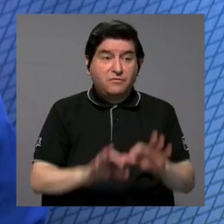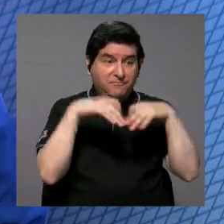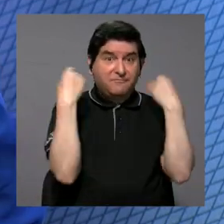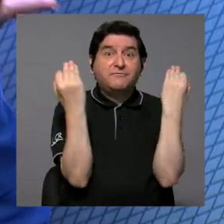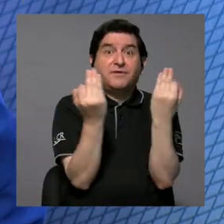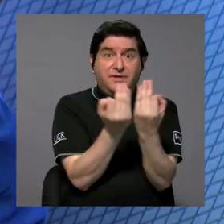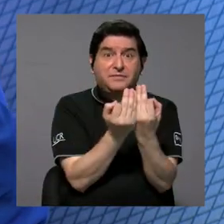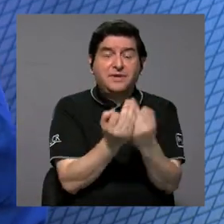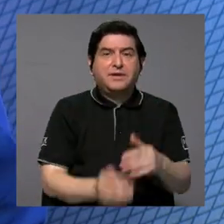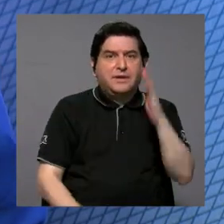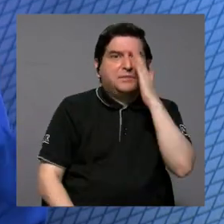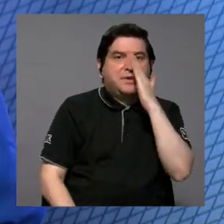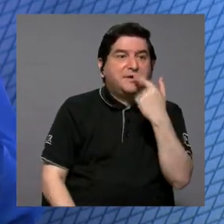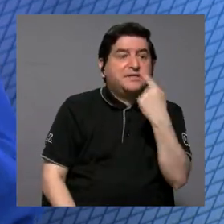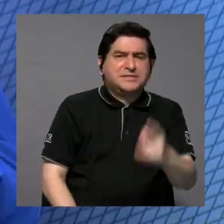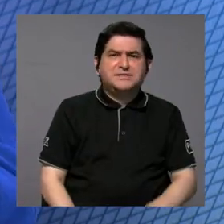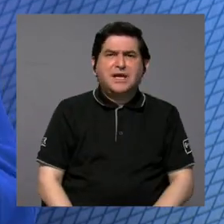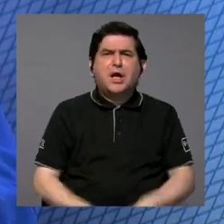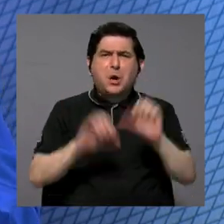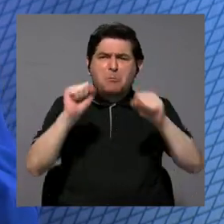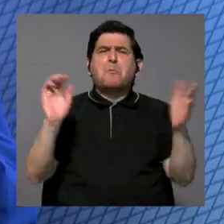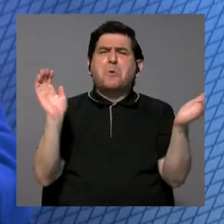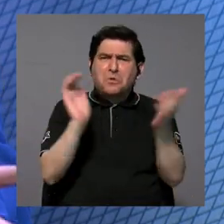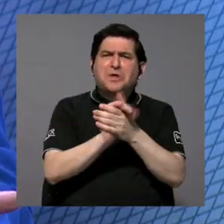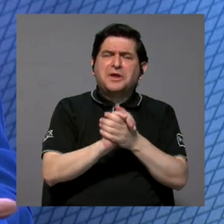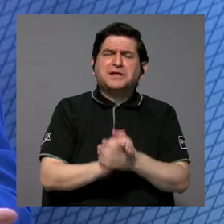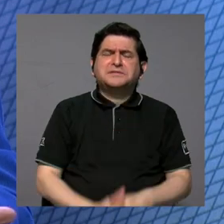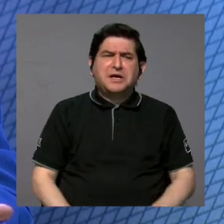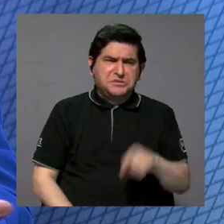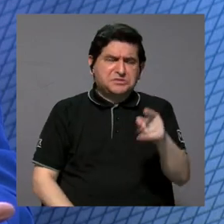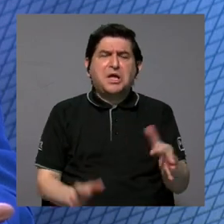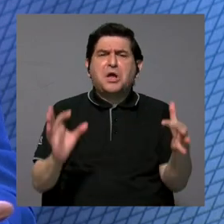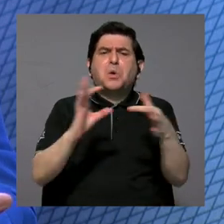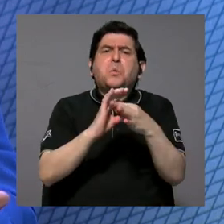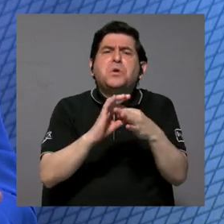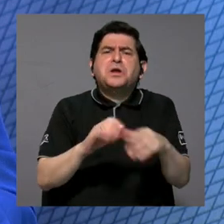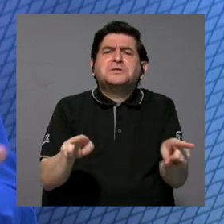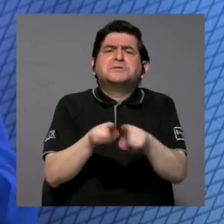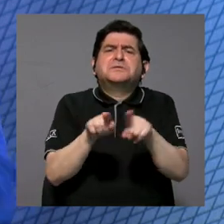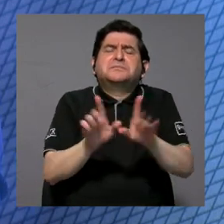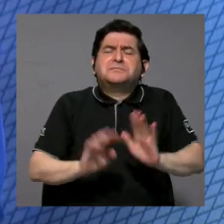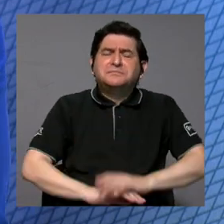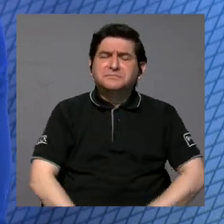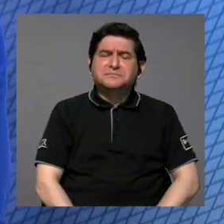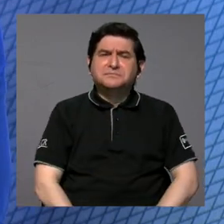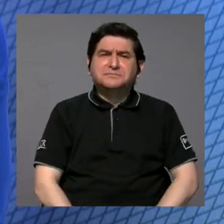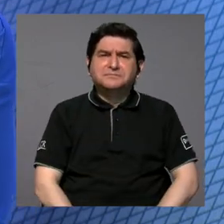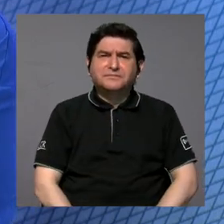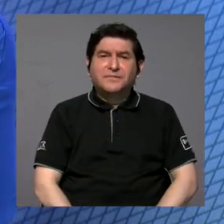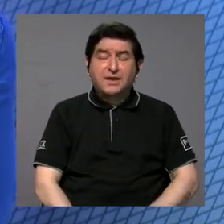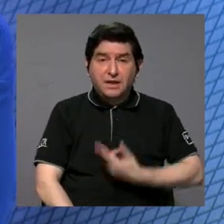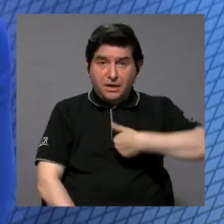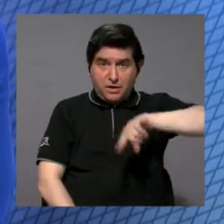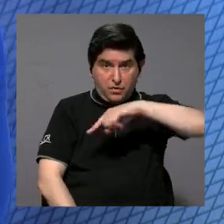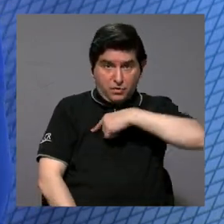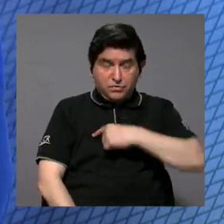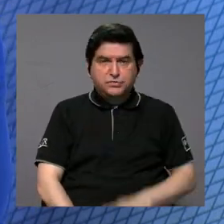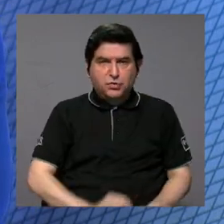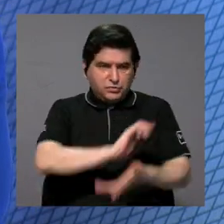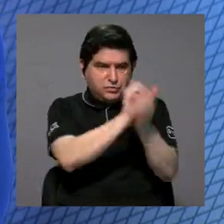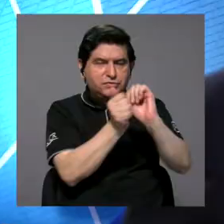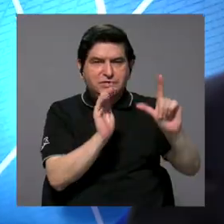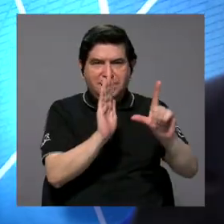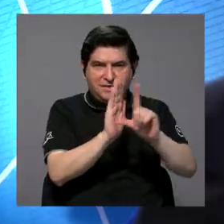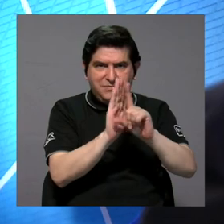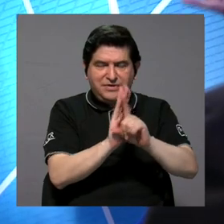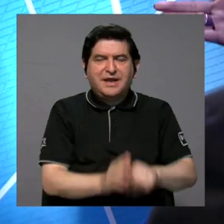familias, las mamás nos decían, no, pero si se pueden casar, ¿por qué no se van a poder juntar? Bueno, entonces realmente colocamos la reforma de